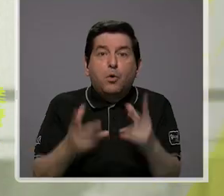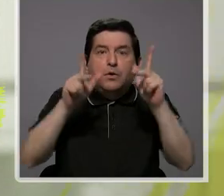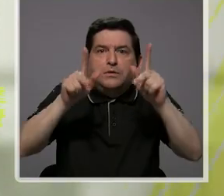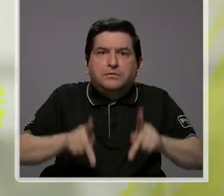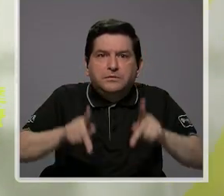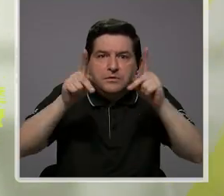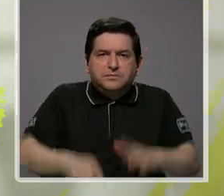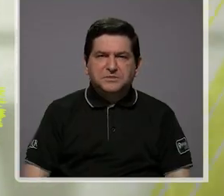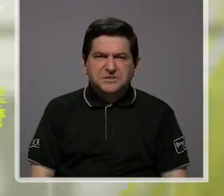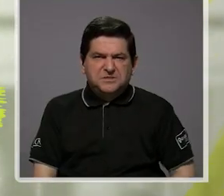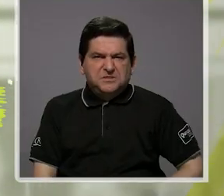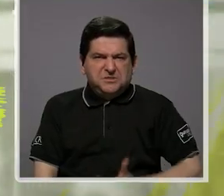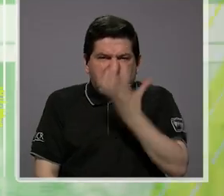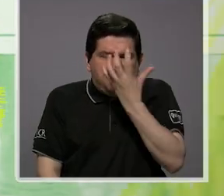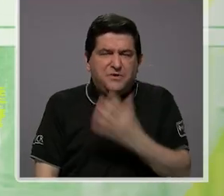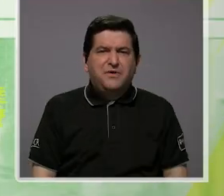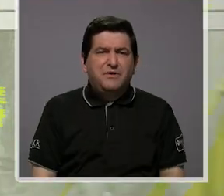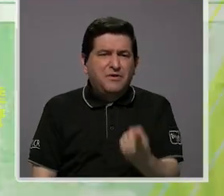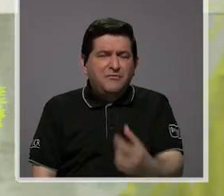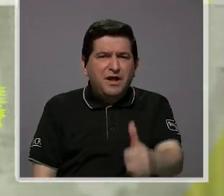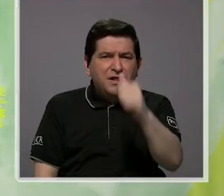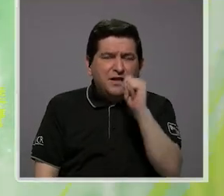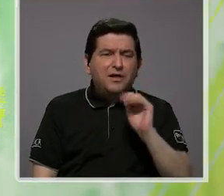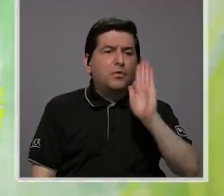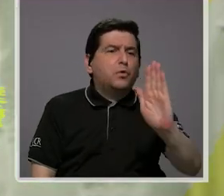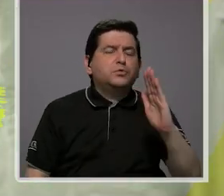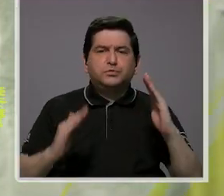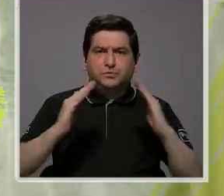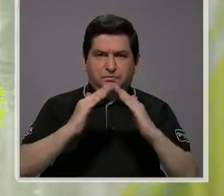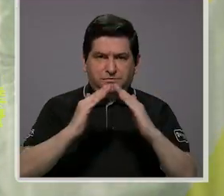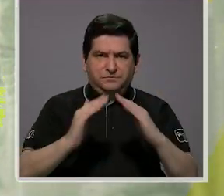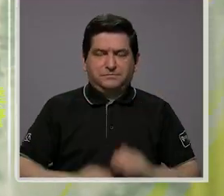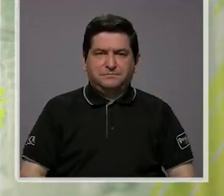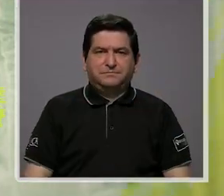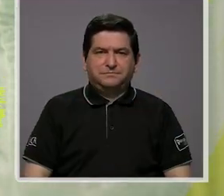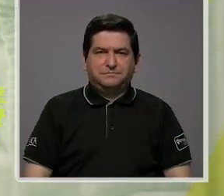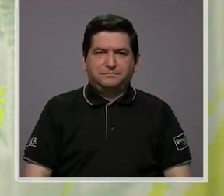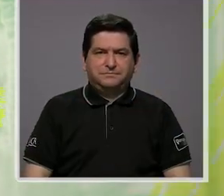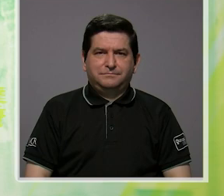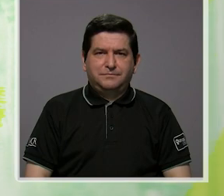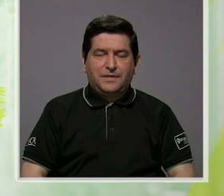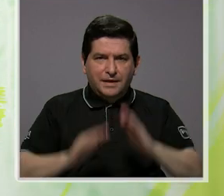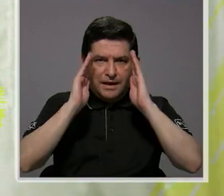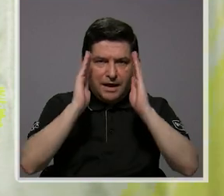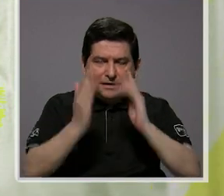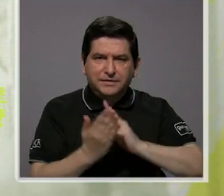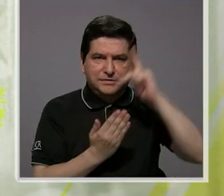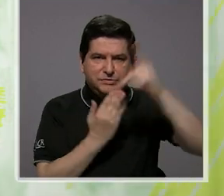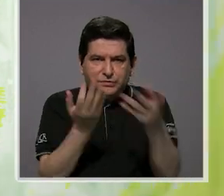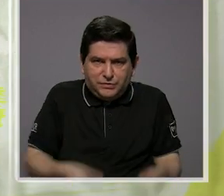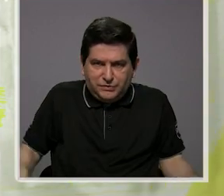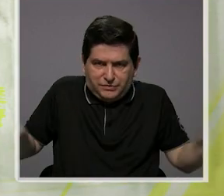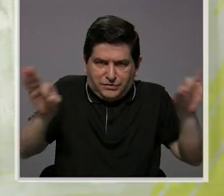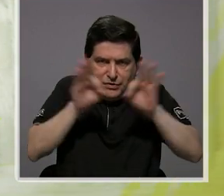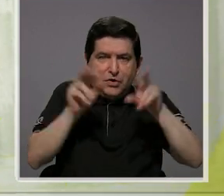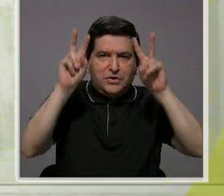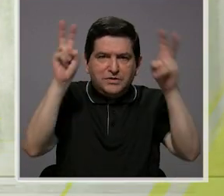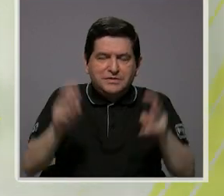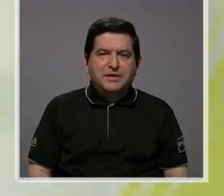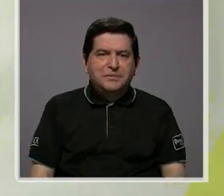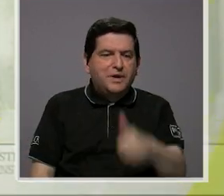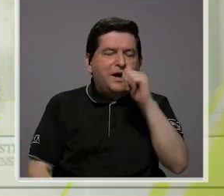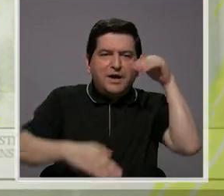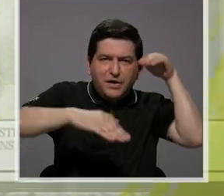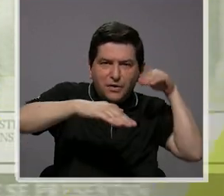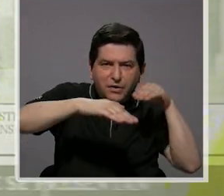a muchos ciudadanos enojados por la falta de agua en sus viviendas. Abordaremos en lo que importa el tema de